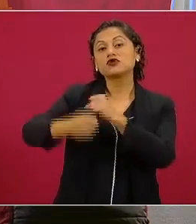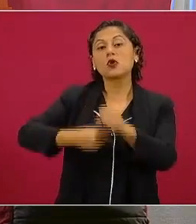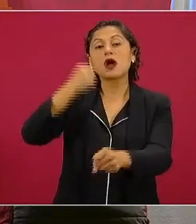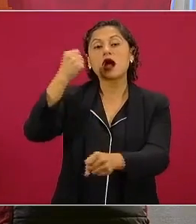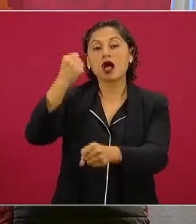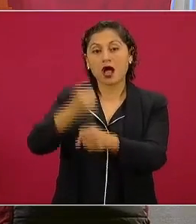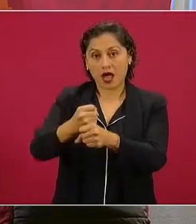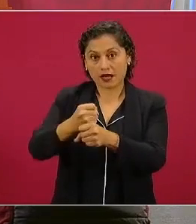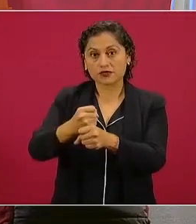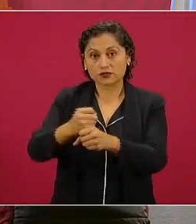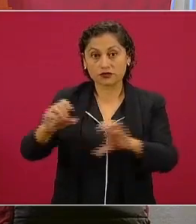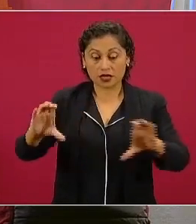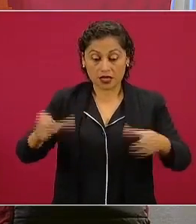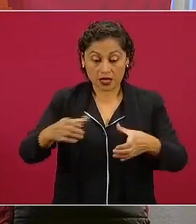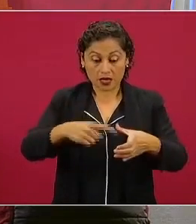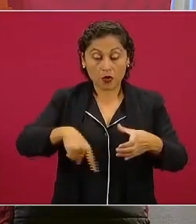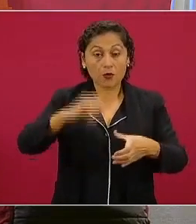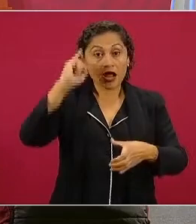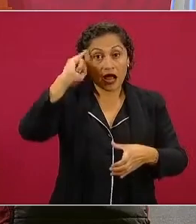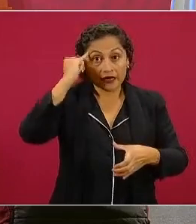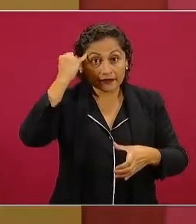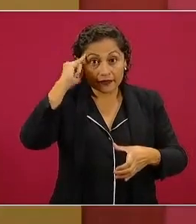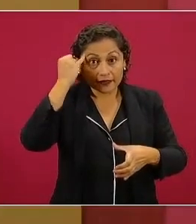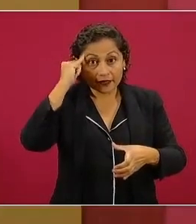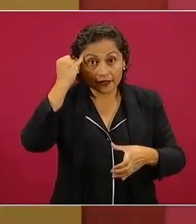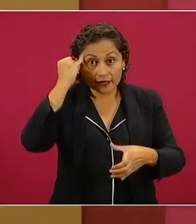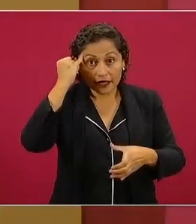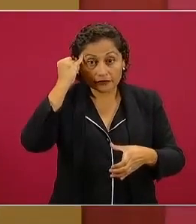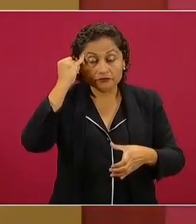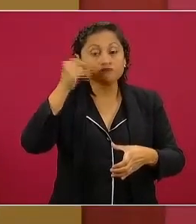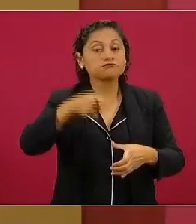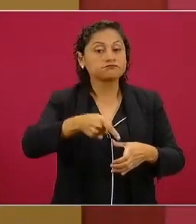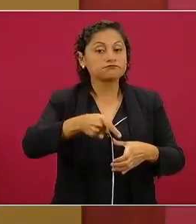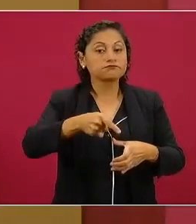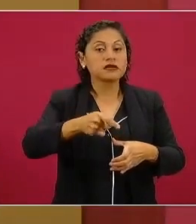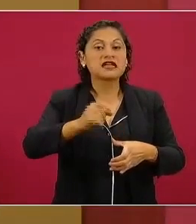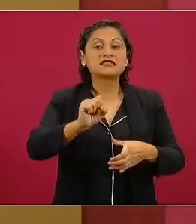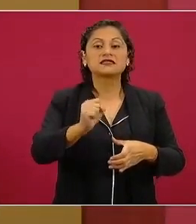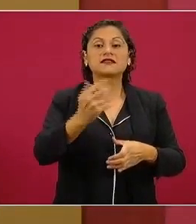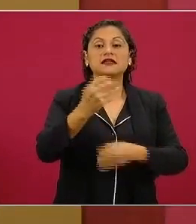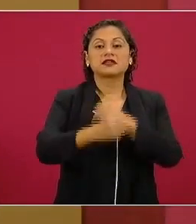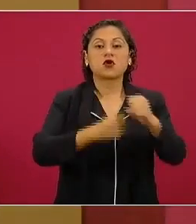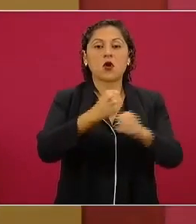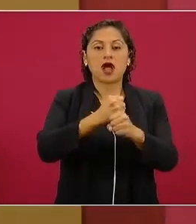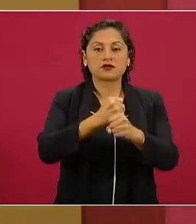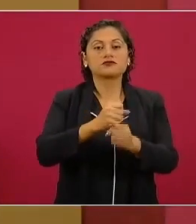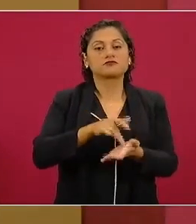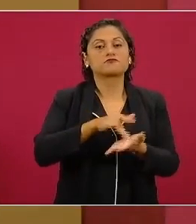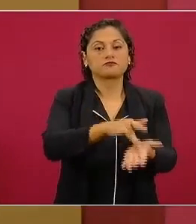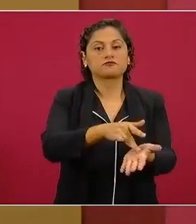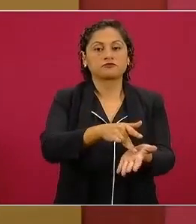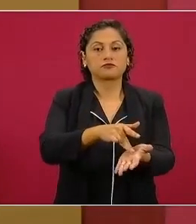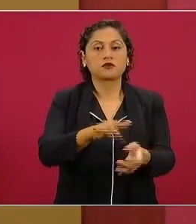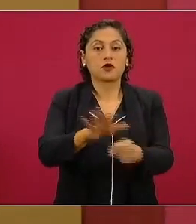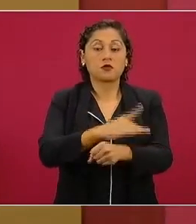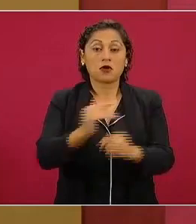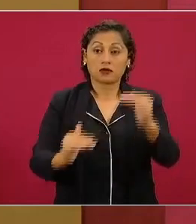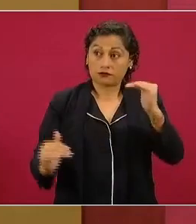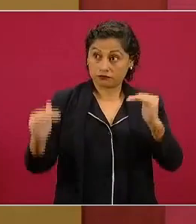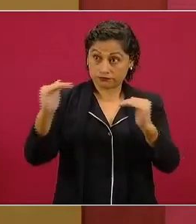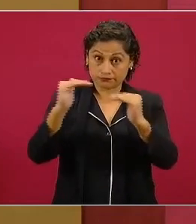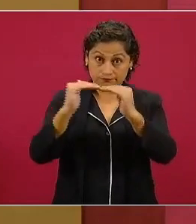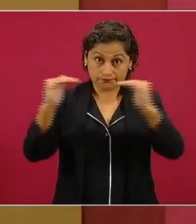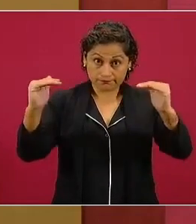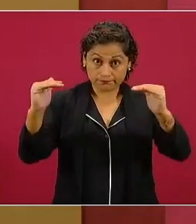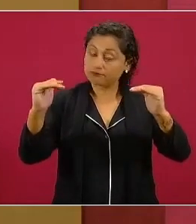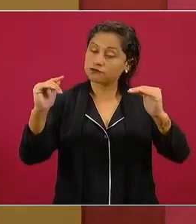en comunidades indígenas a partir de los 65, porque no puede haber trato igual entre